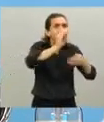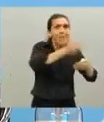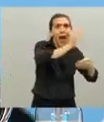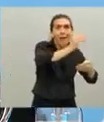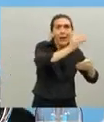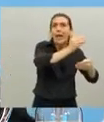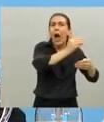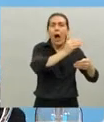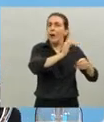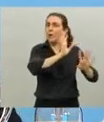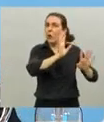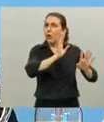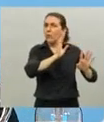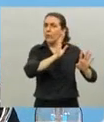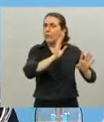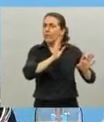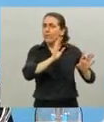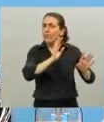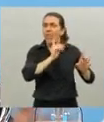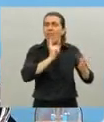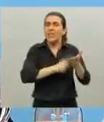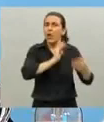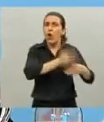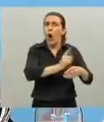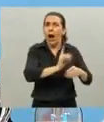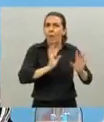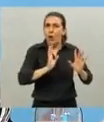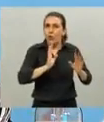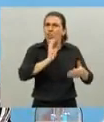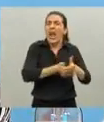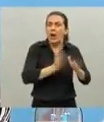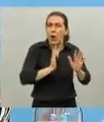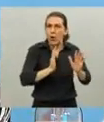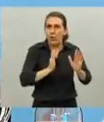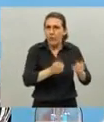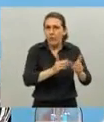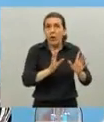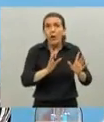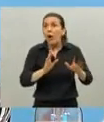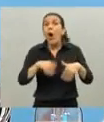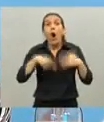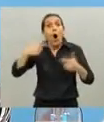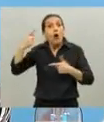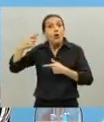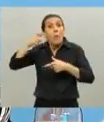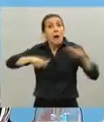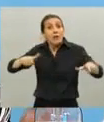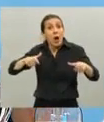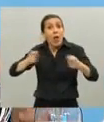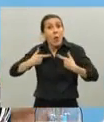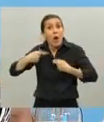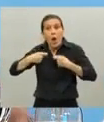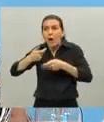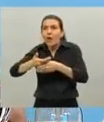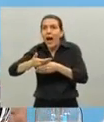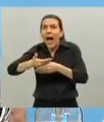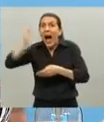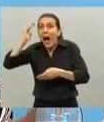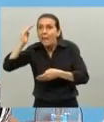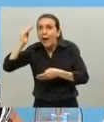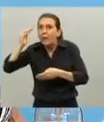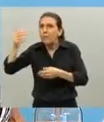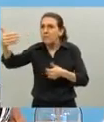y muchos comerciantes que abrieron y se encontraron que no tenían consumidores porque la principal